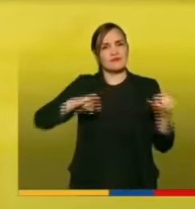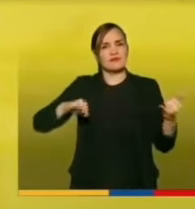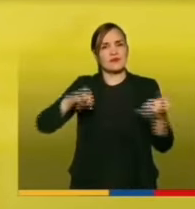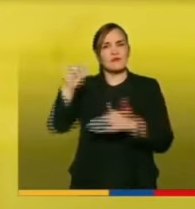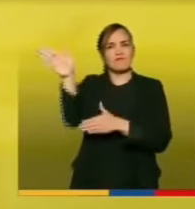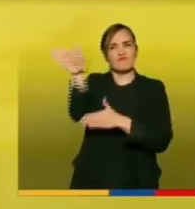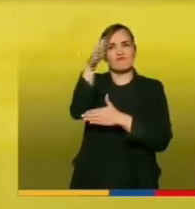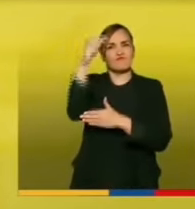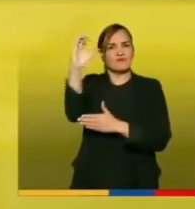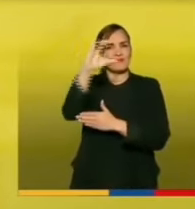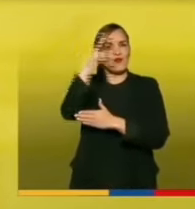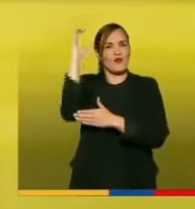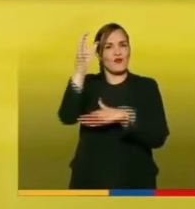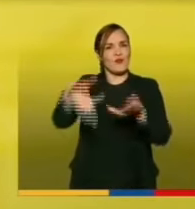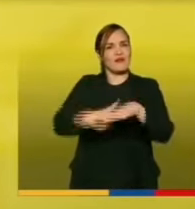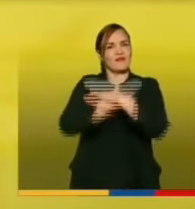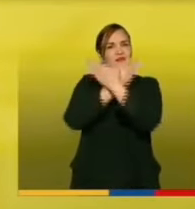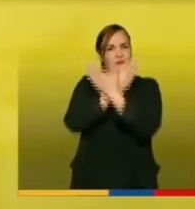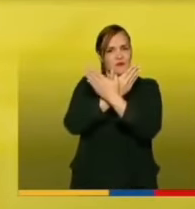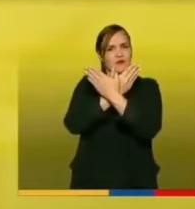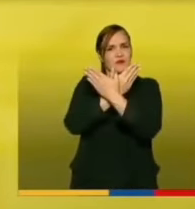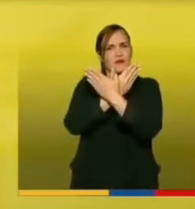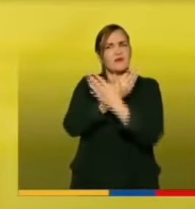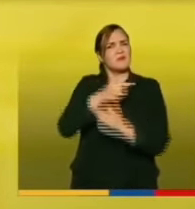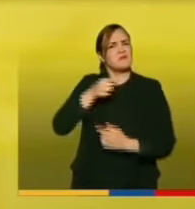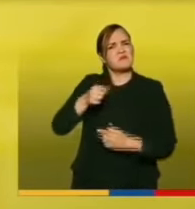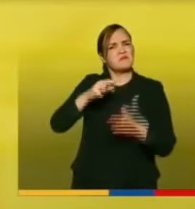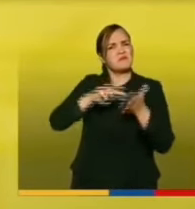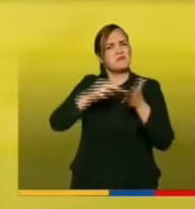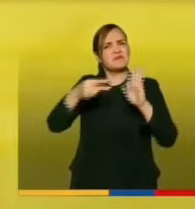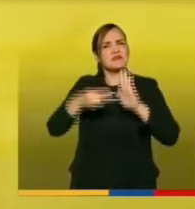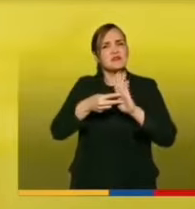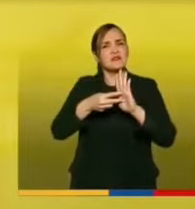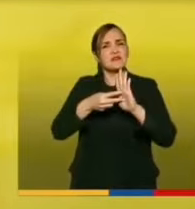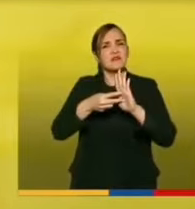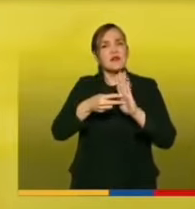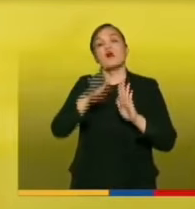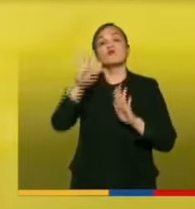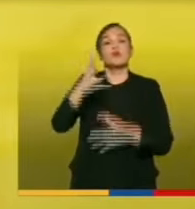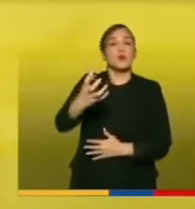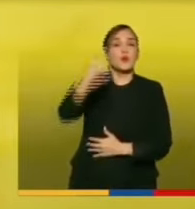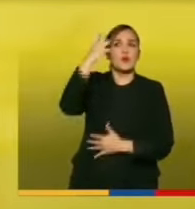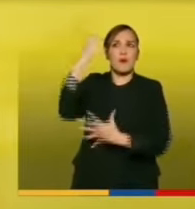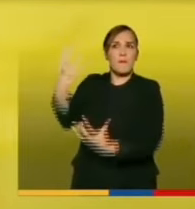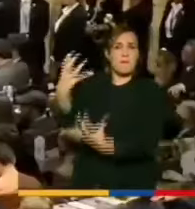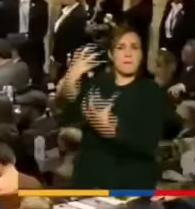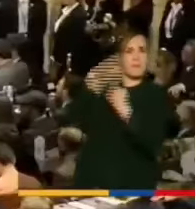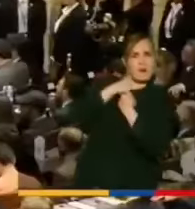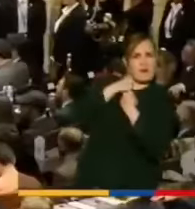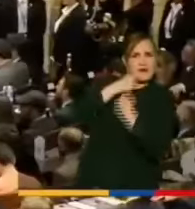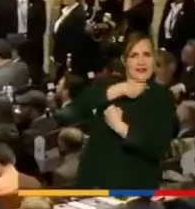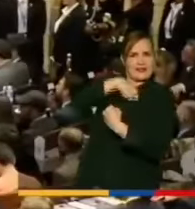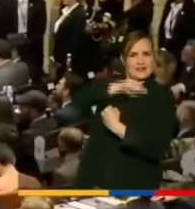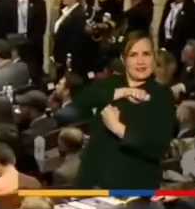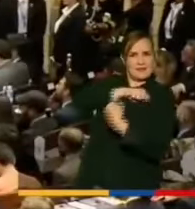en una forma de representación de la separación de la colonia para entonces.